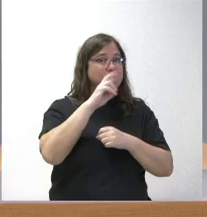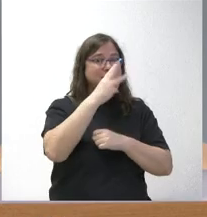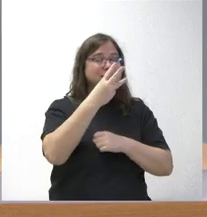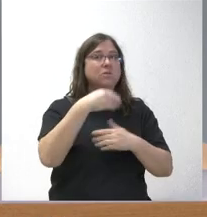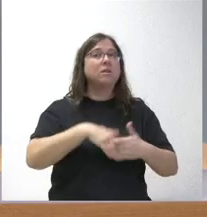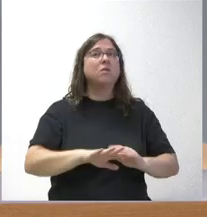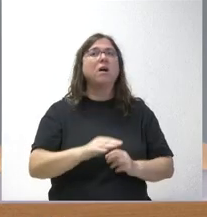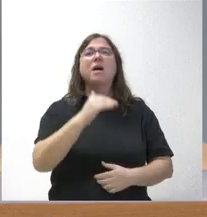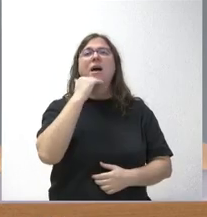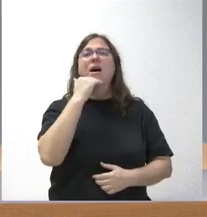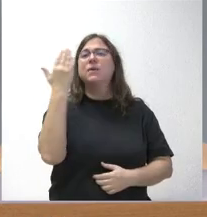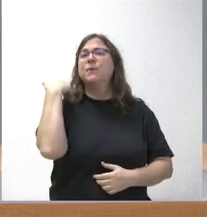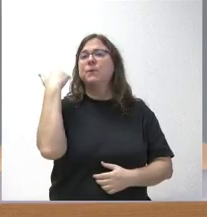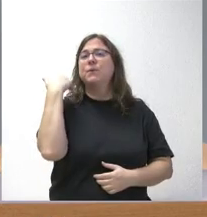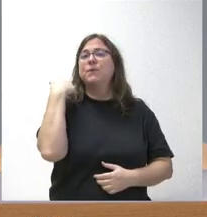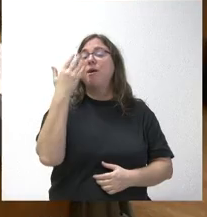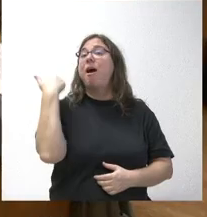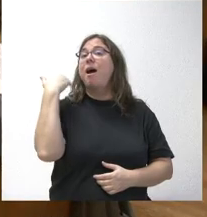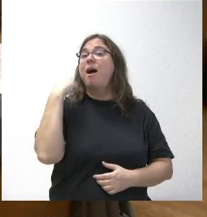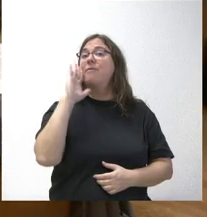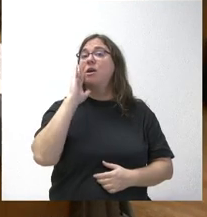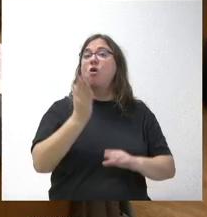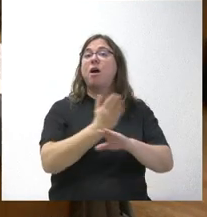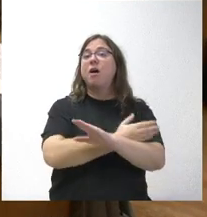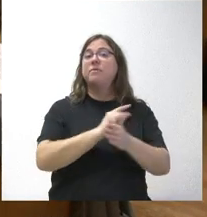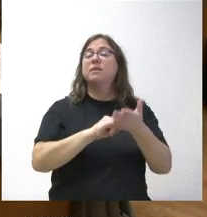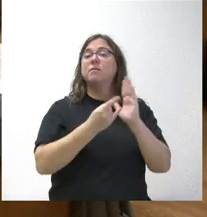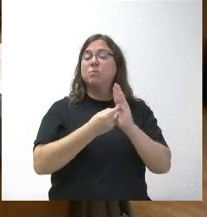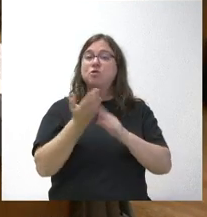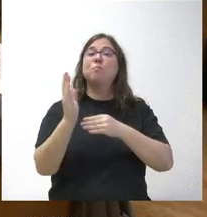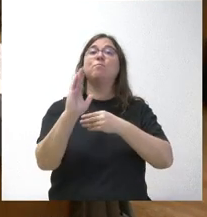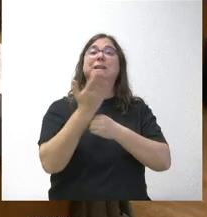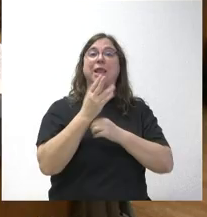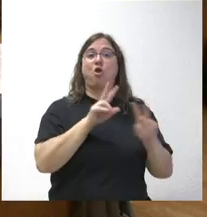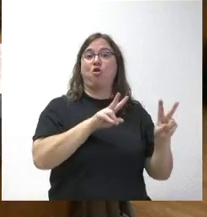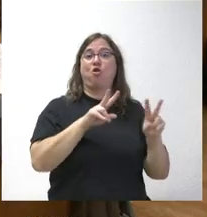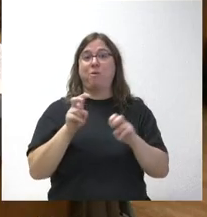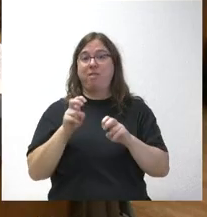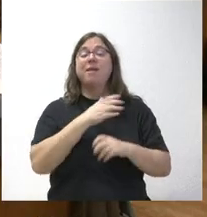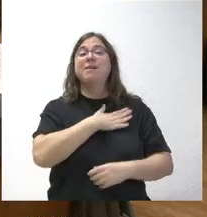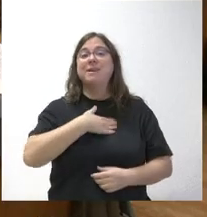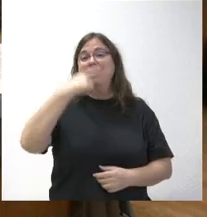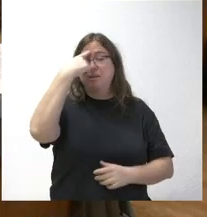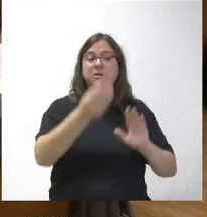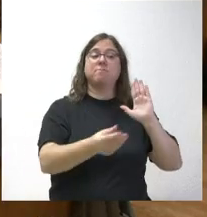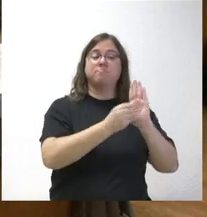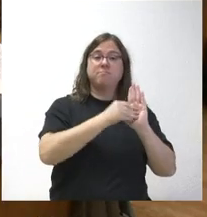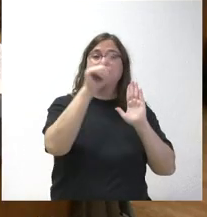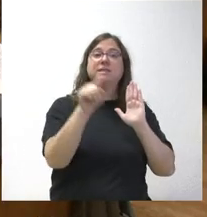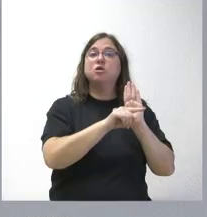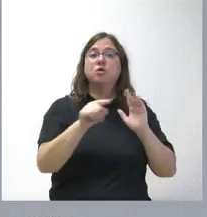¿Era algo que se recogía en el anterior anteproyecto, que nos lo presentaron como novedad y quería saber si en este lo mantienen también?